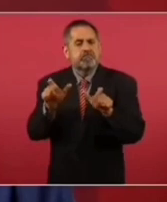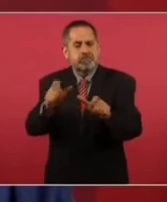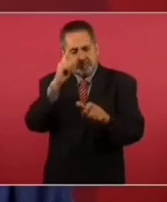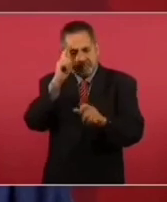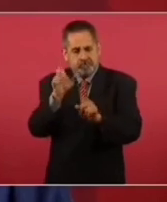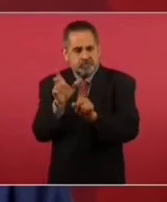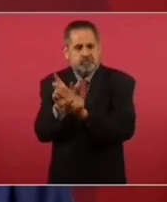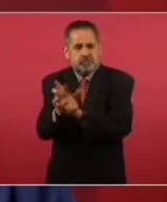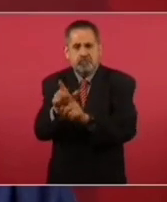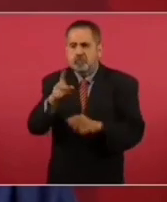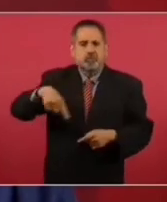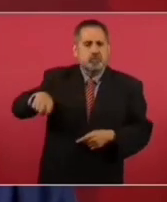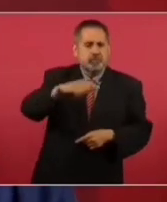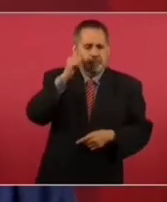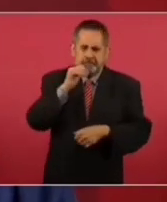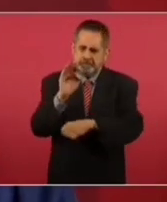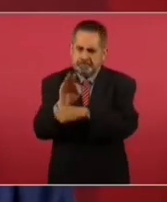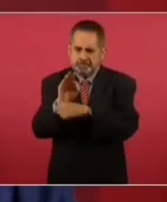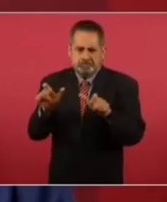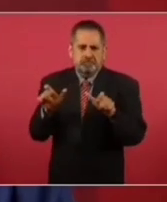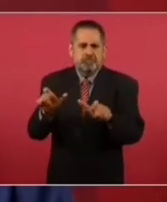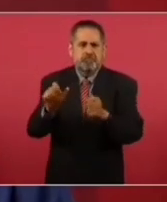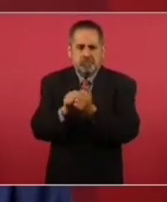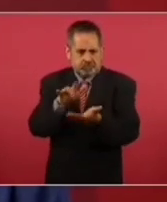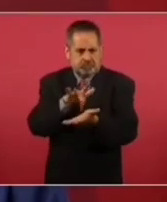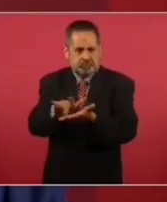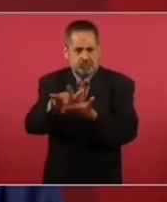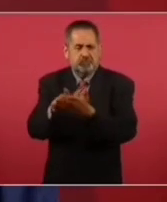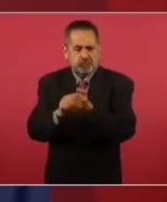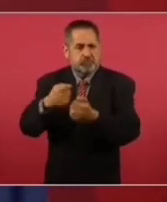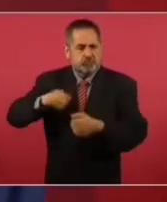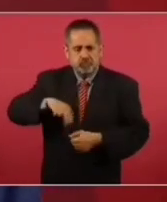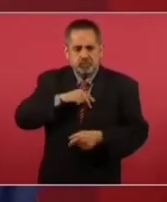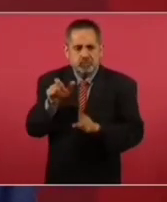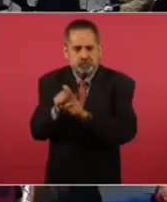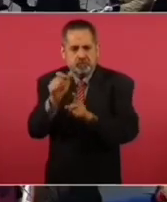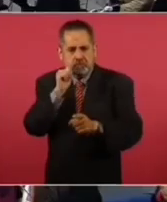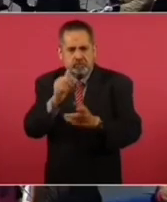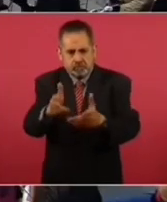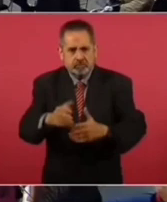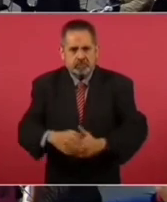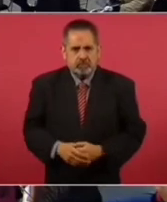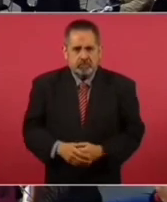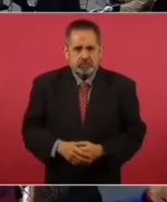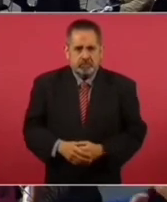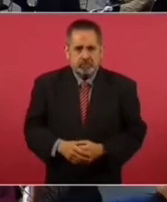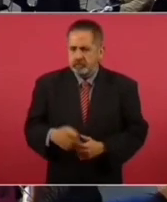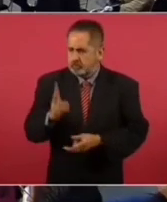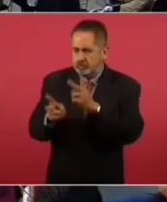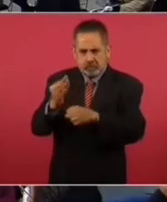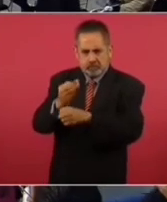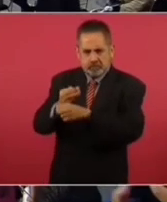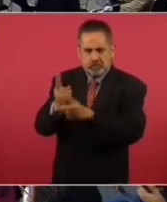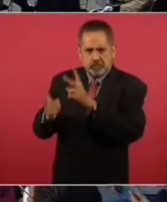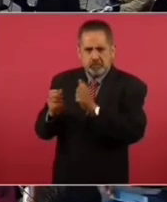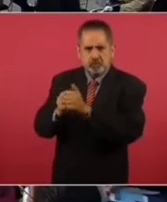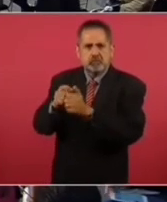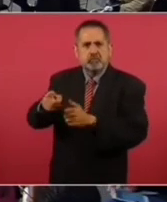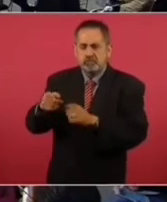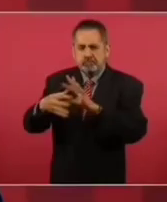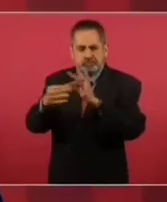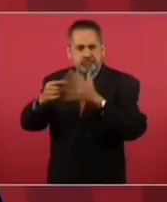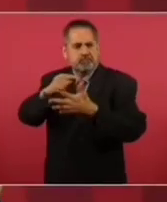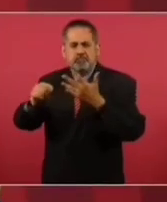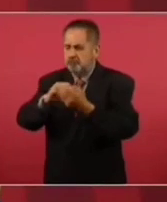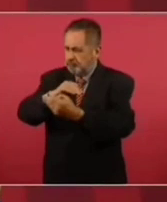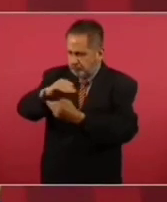estar ustedes siempre protegidos, apoyados por nosotros. Y platiquen ahora y todo